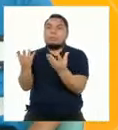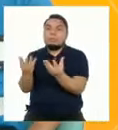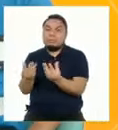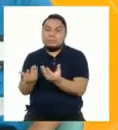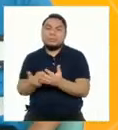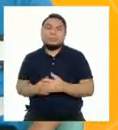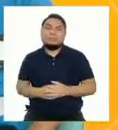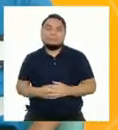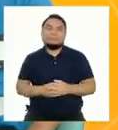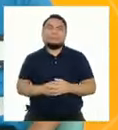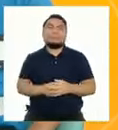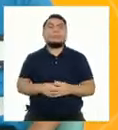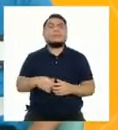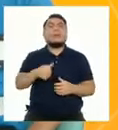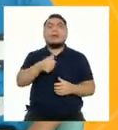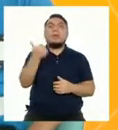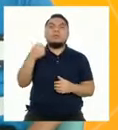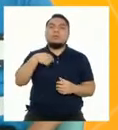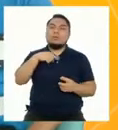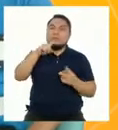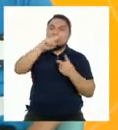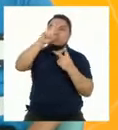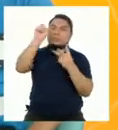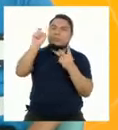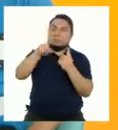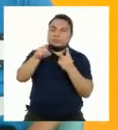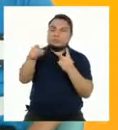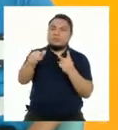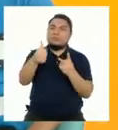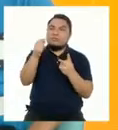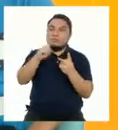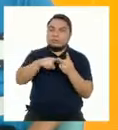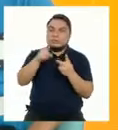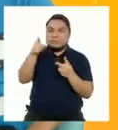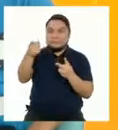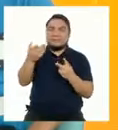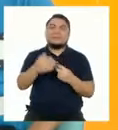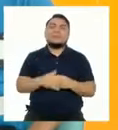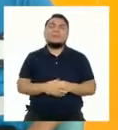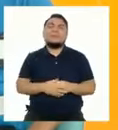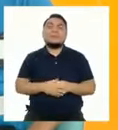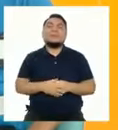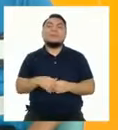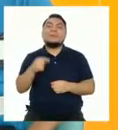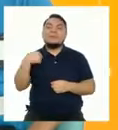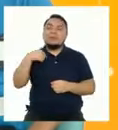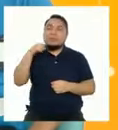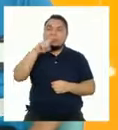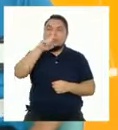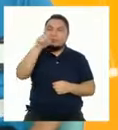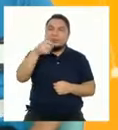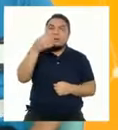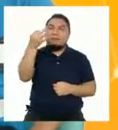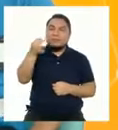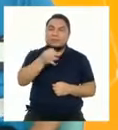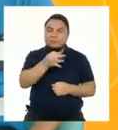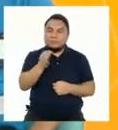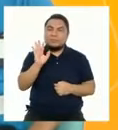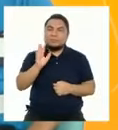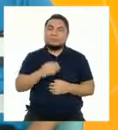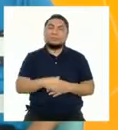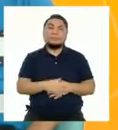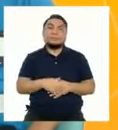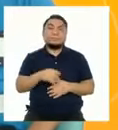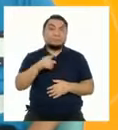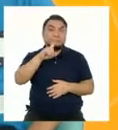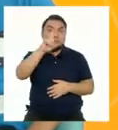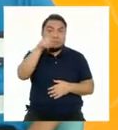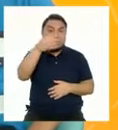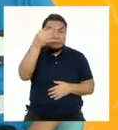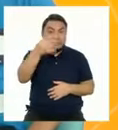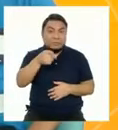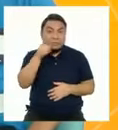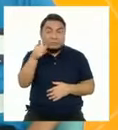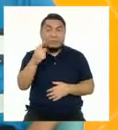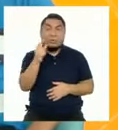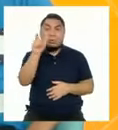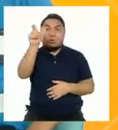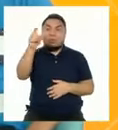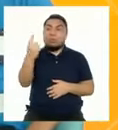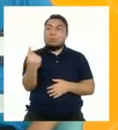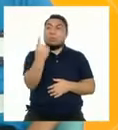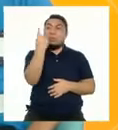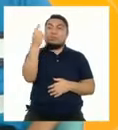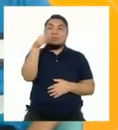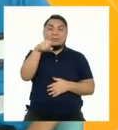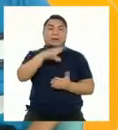Aquí viene la interrogante final para Jonathan Hernández. La pregunta es... ¿Es cierto que usted es la única